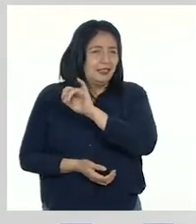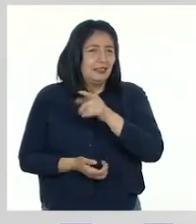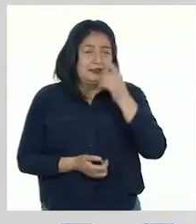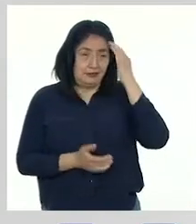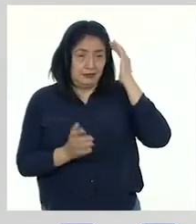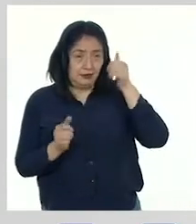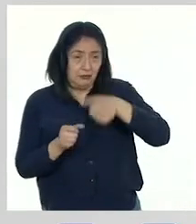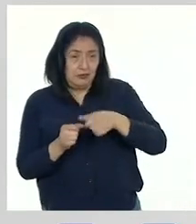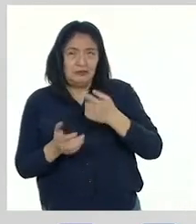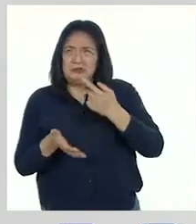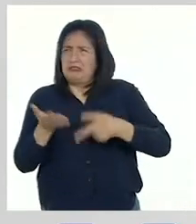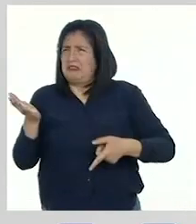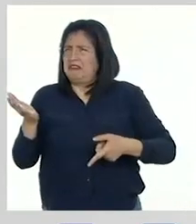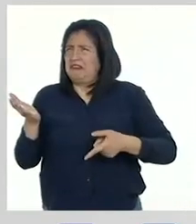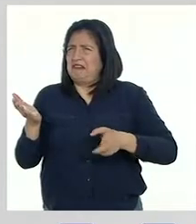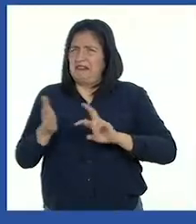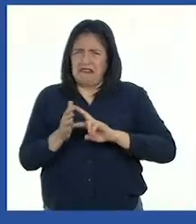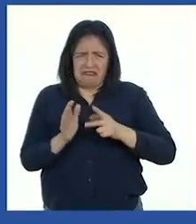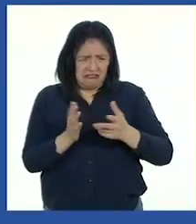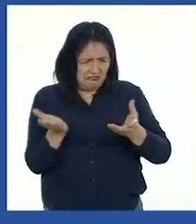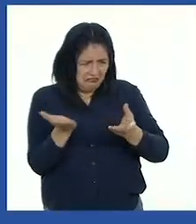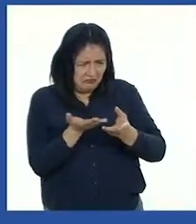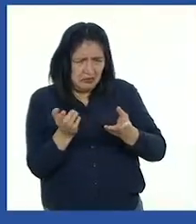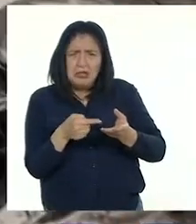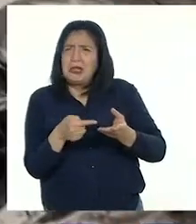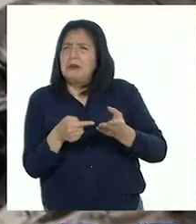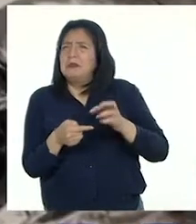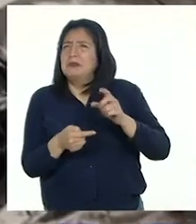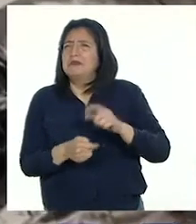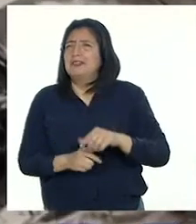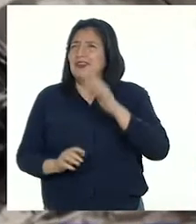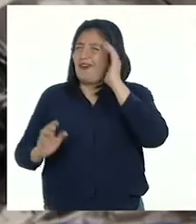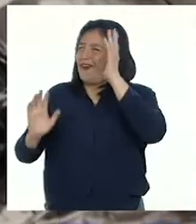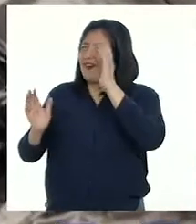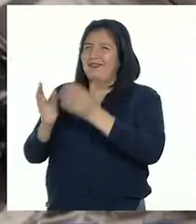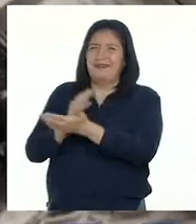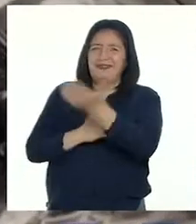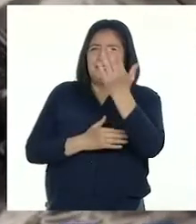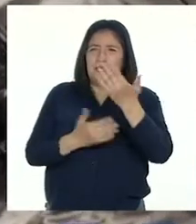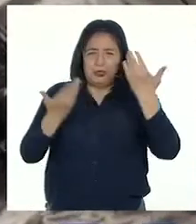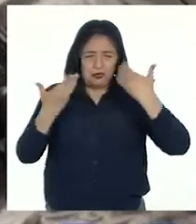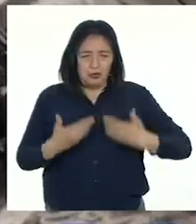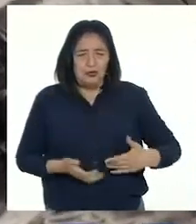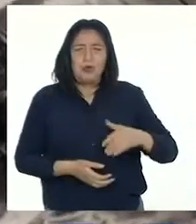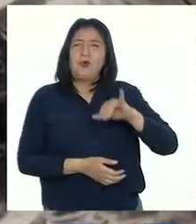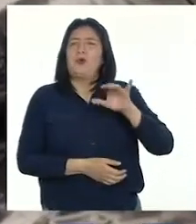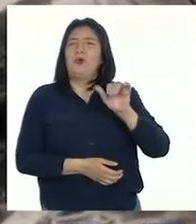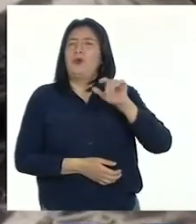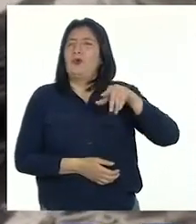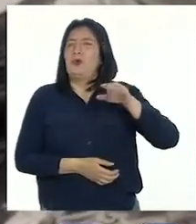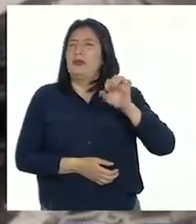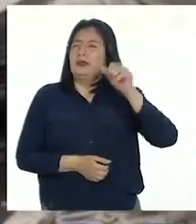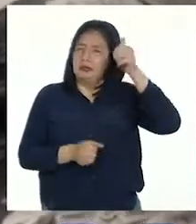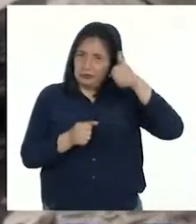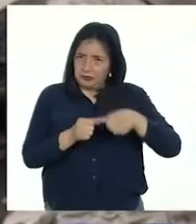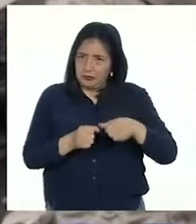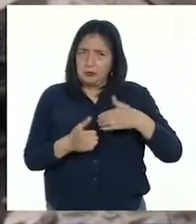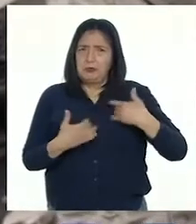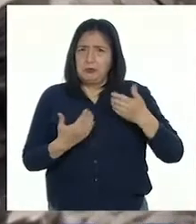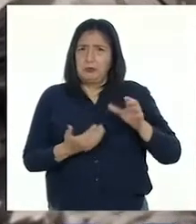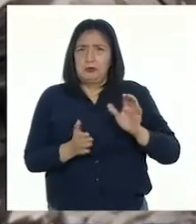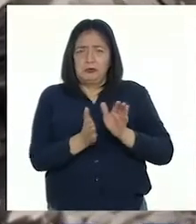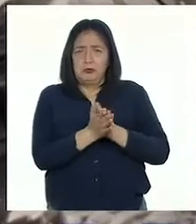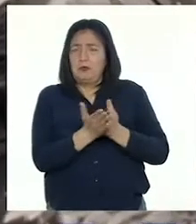Recordemos, ¿qué es el portafolio? Hola, buenos días. Soy Joaquín. Yo me acuerdo que podíamos